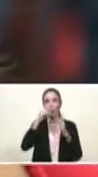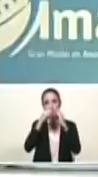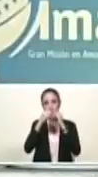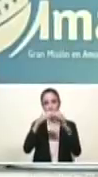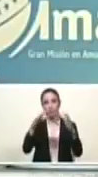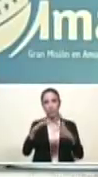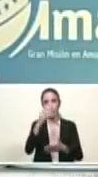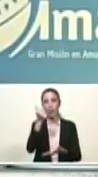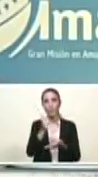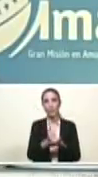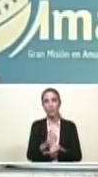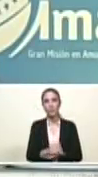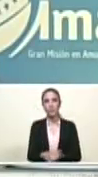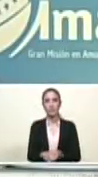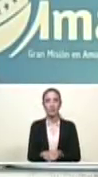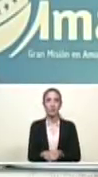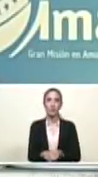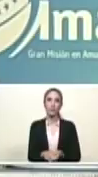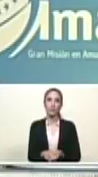Así sea. Atención, Venezuela.